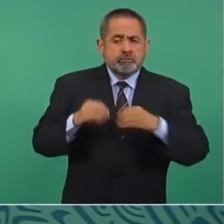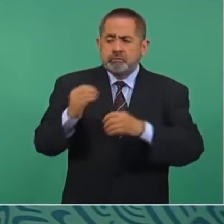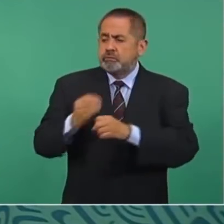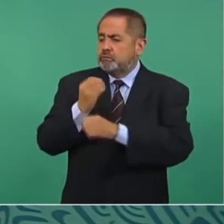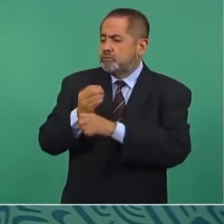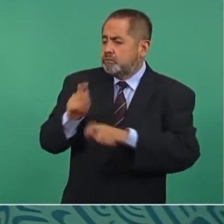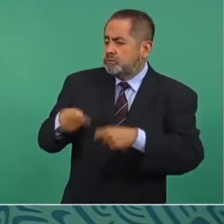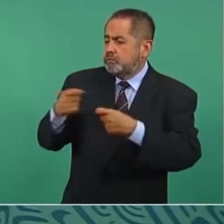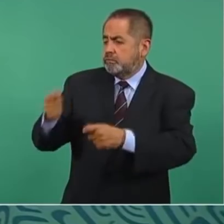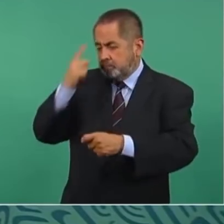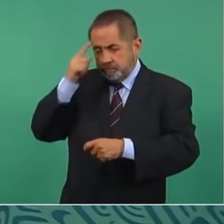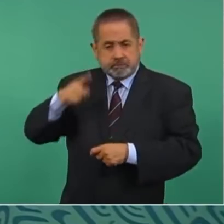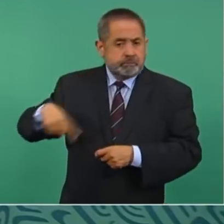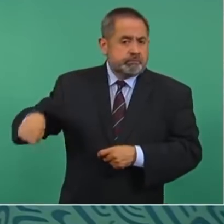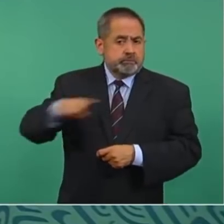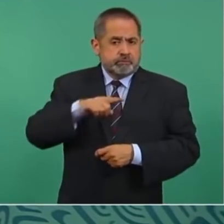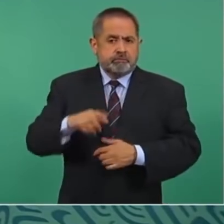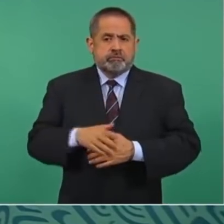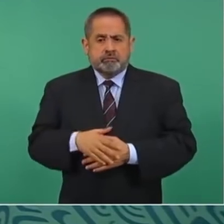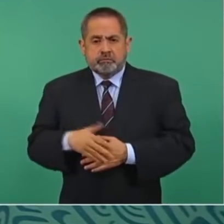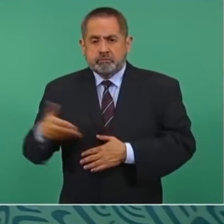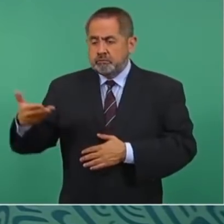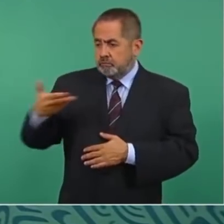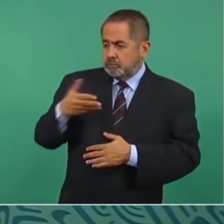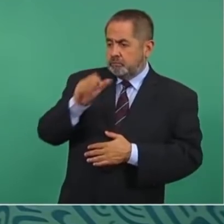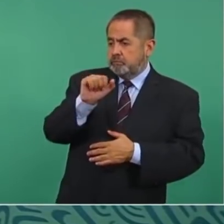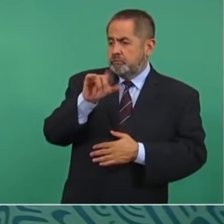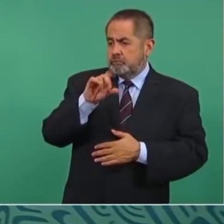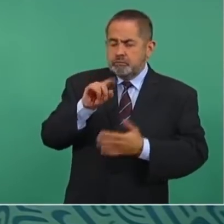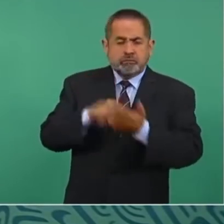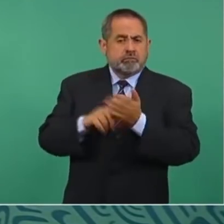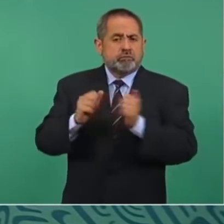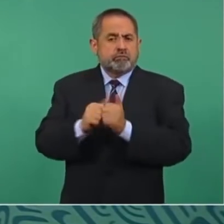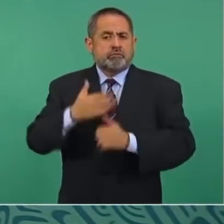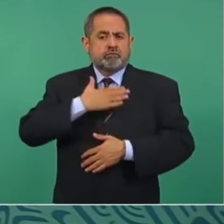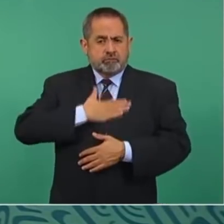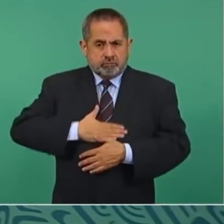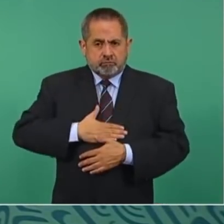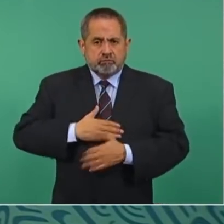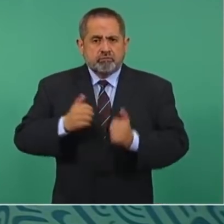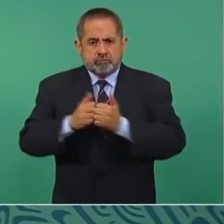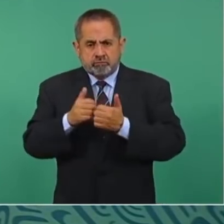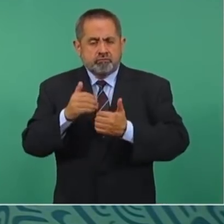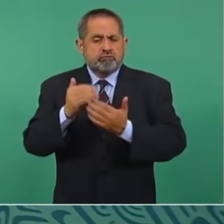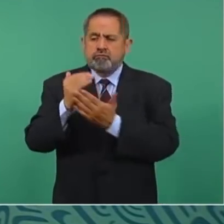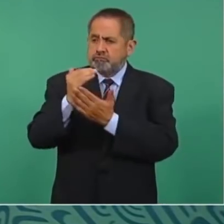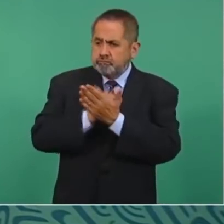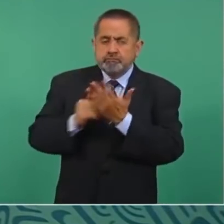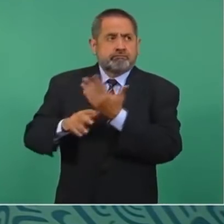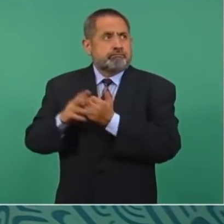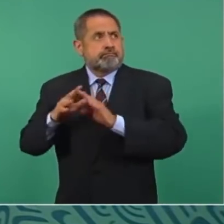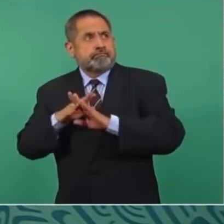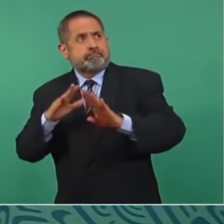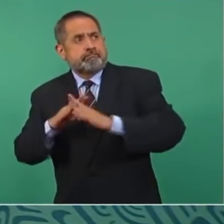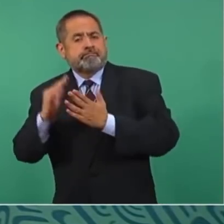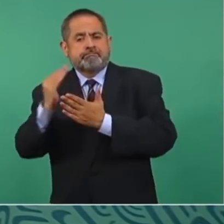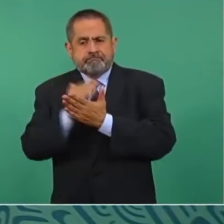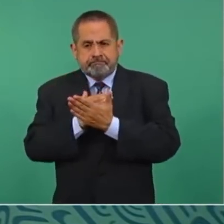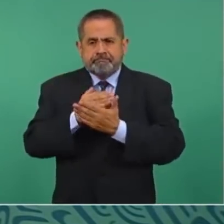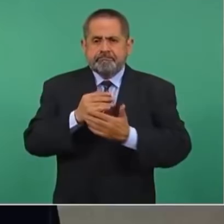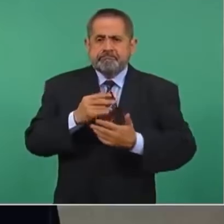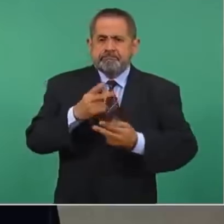Unidos, considere las solicitudes de asilo de manera justa y eficiente, reduzca la migración irregular y aborde